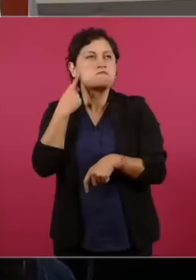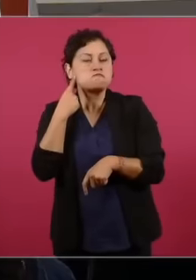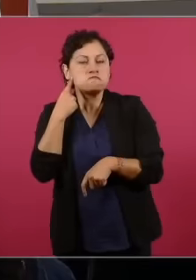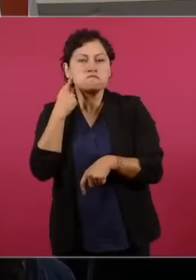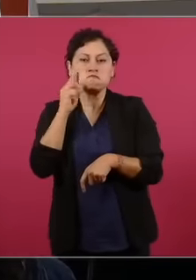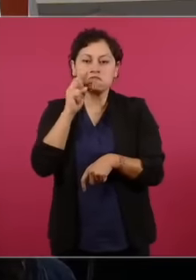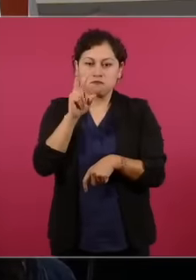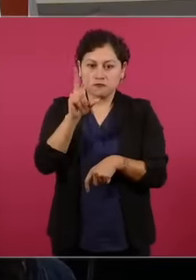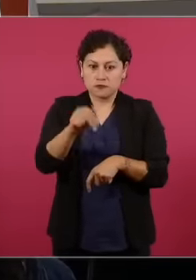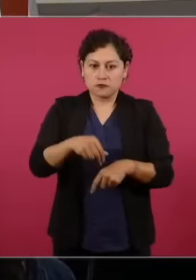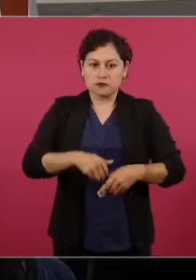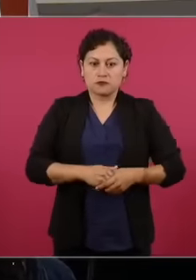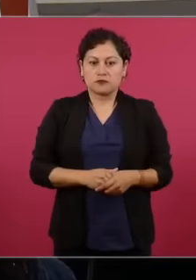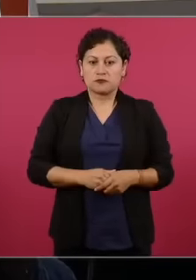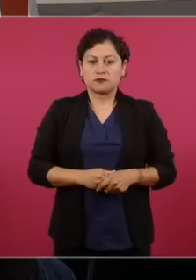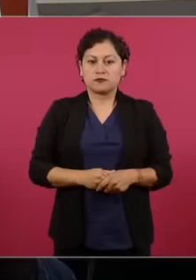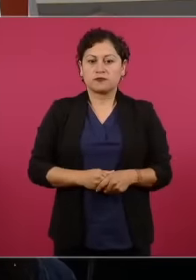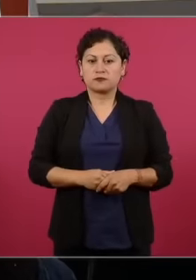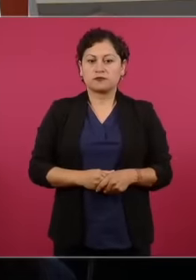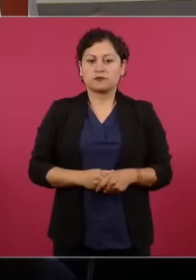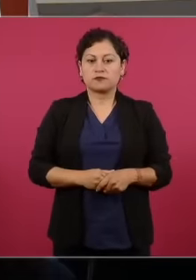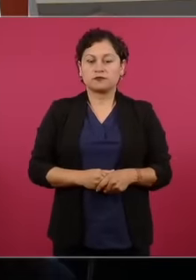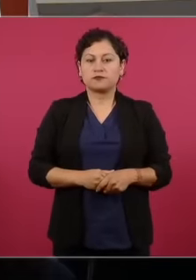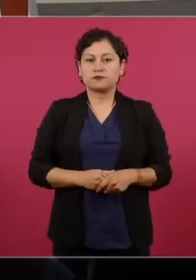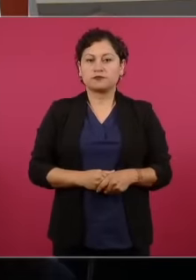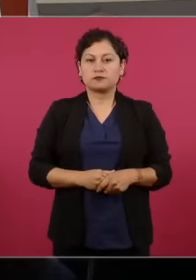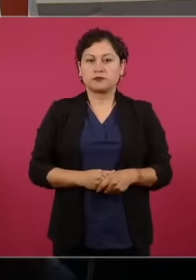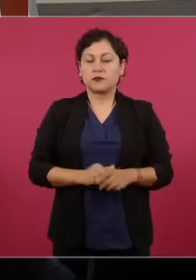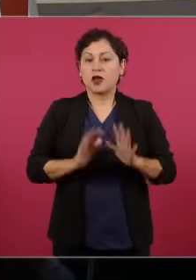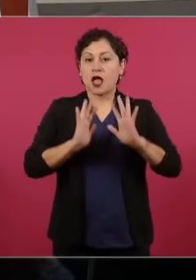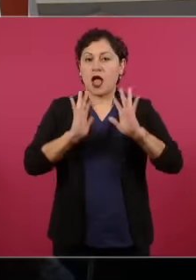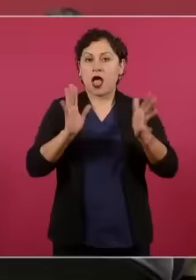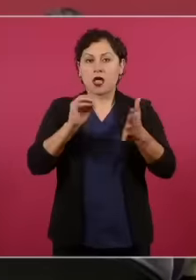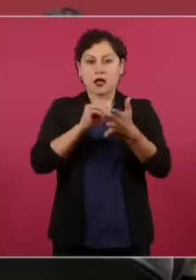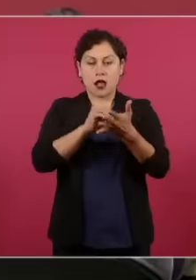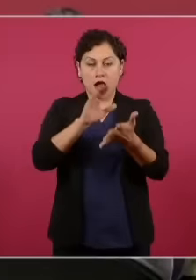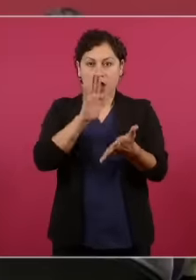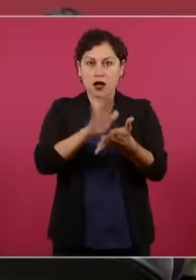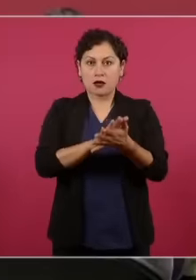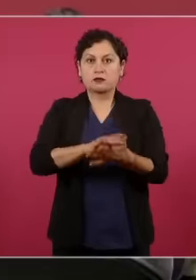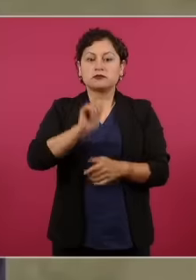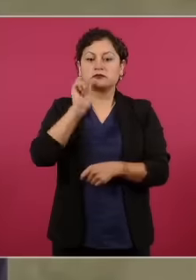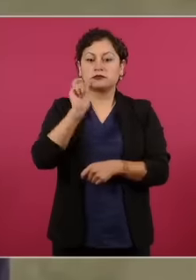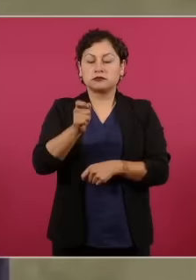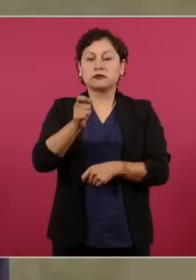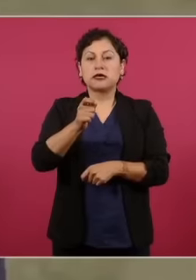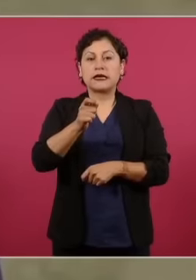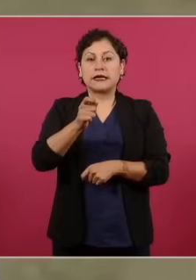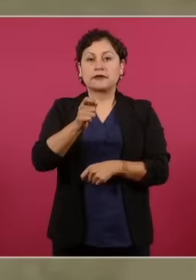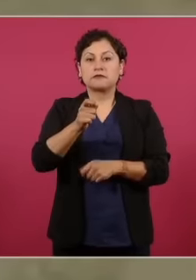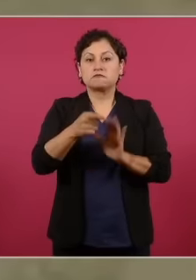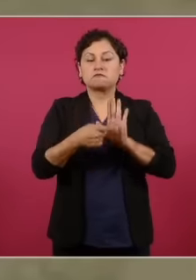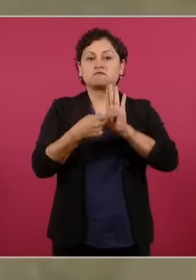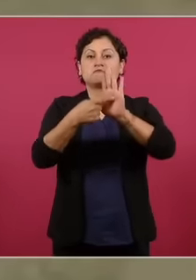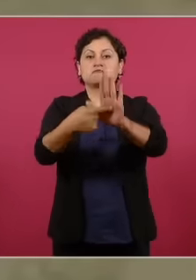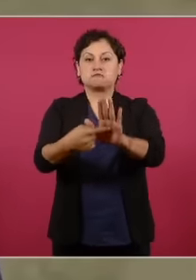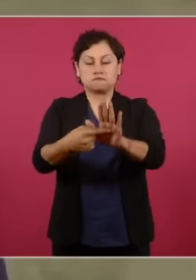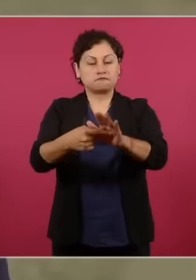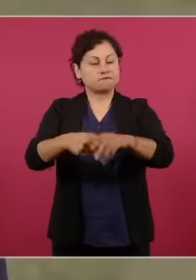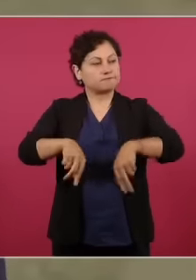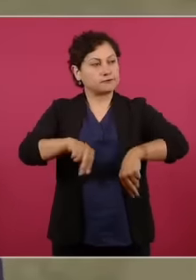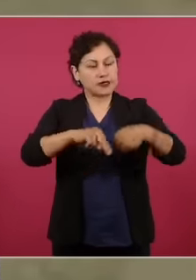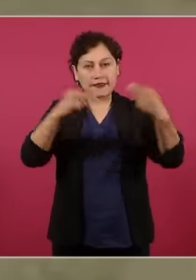Ha quedado de manifiesto Entre otras cosas La imperiosa Necesidad De separar